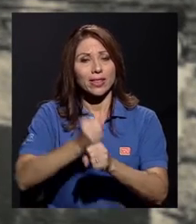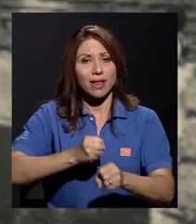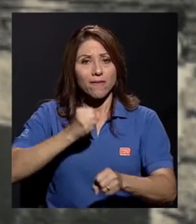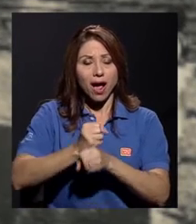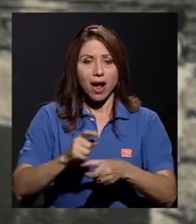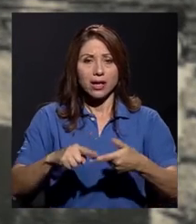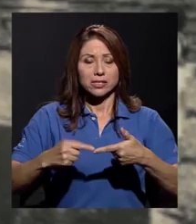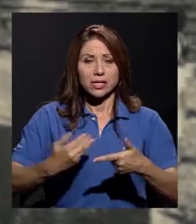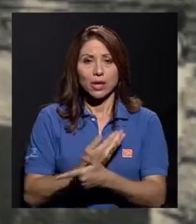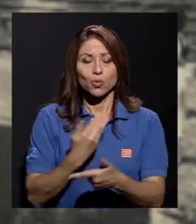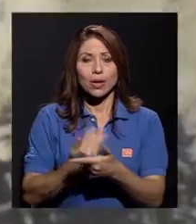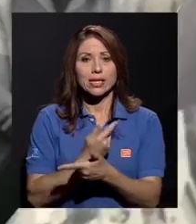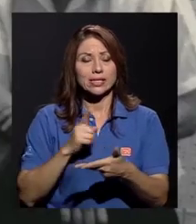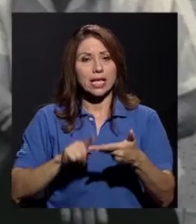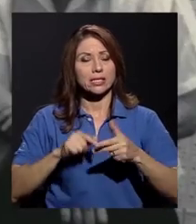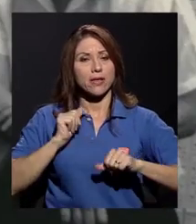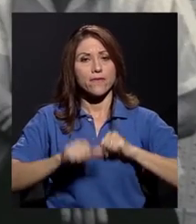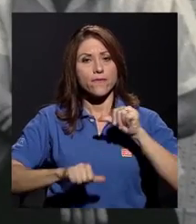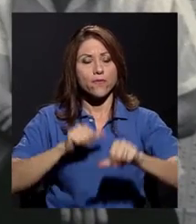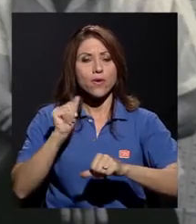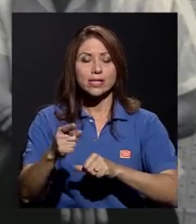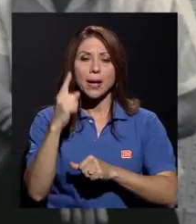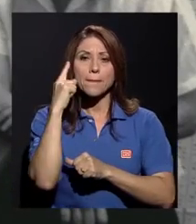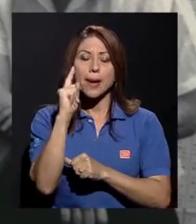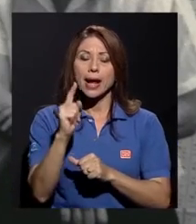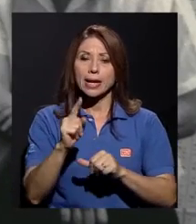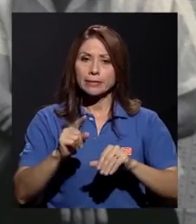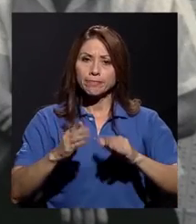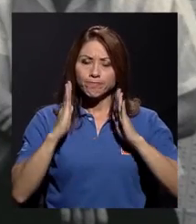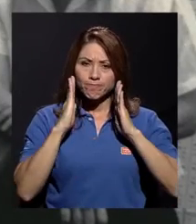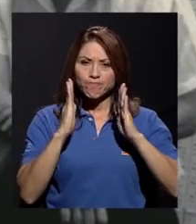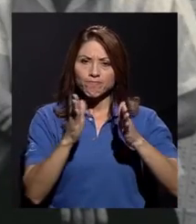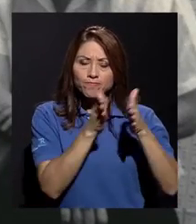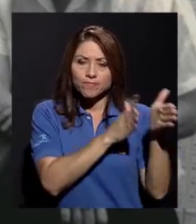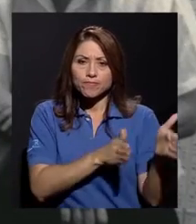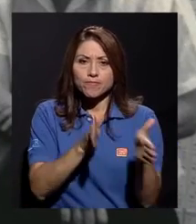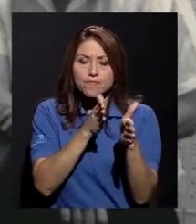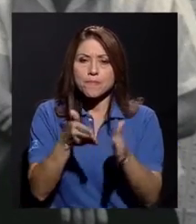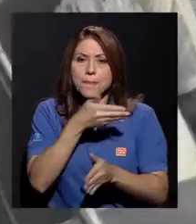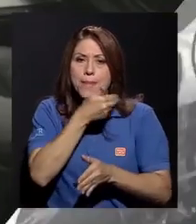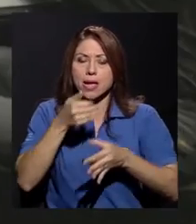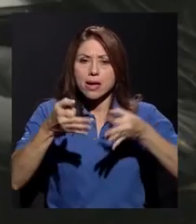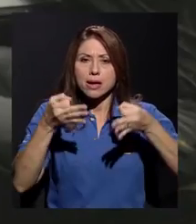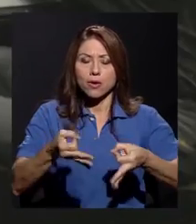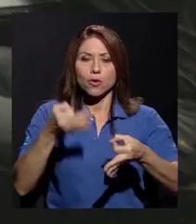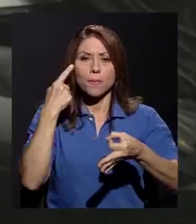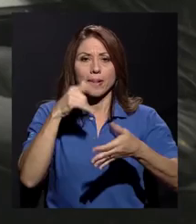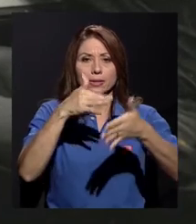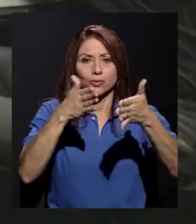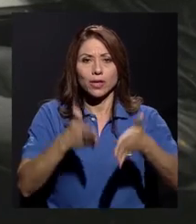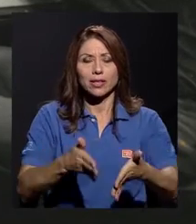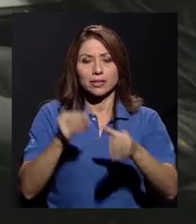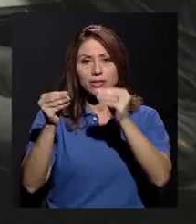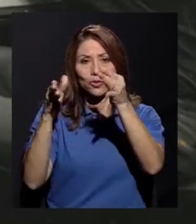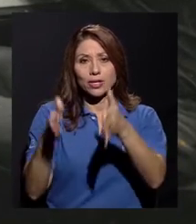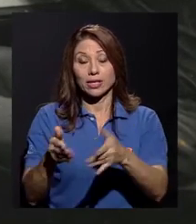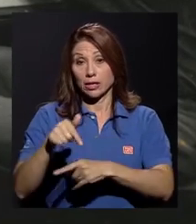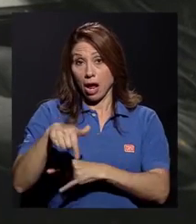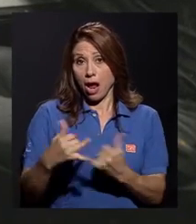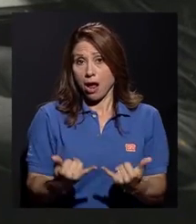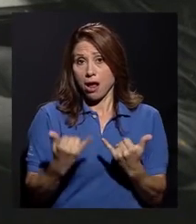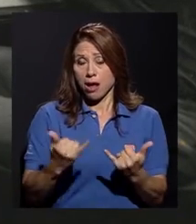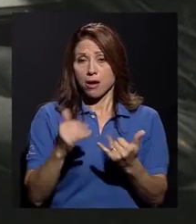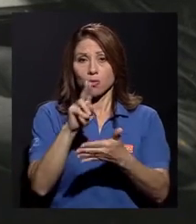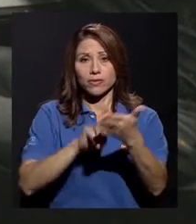se actualiza y se esmera por dar la mejor formación a sus estudiantes y docentes, Hoy la Universidad de Costa Rica